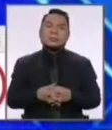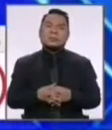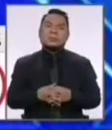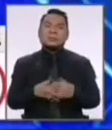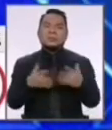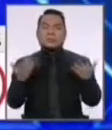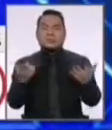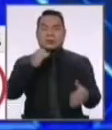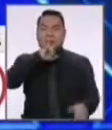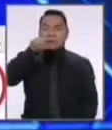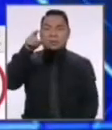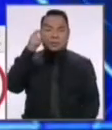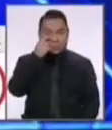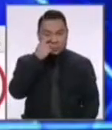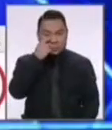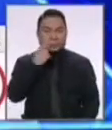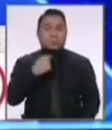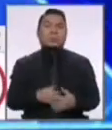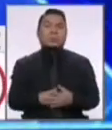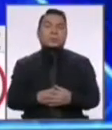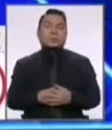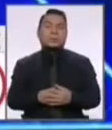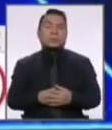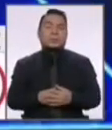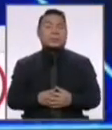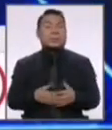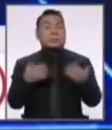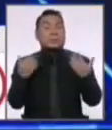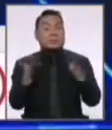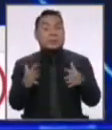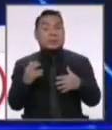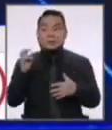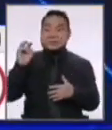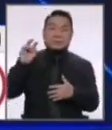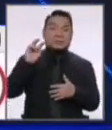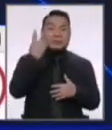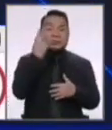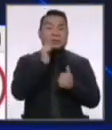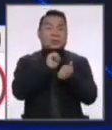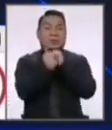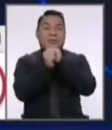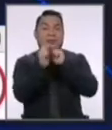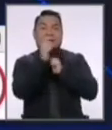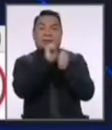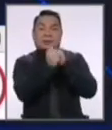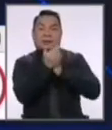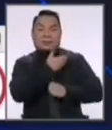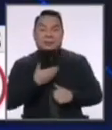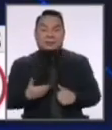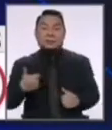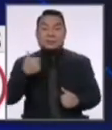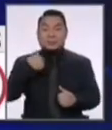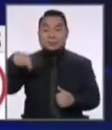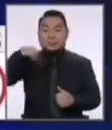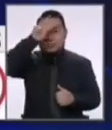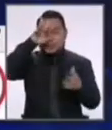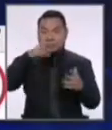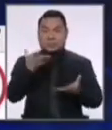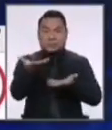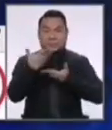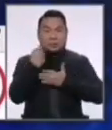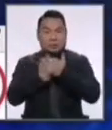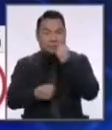En junio, ya ha pasado la segunda vuelta, si los peruanos me dan la confianza,